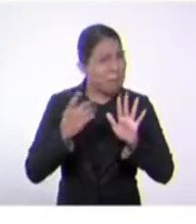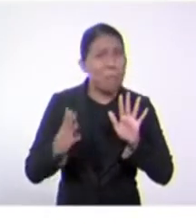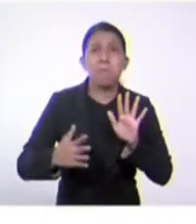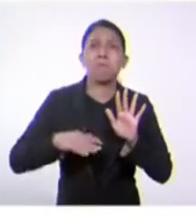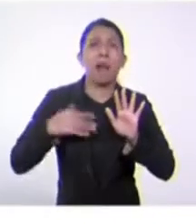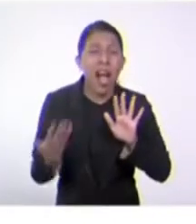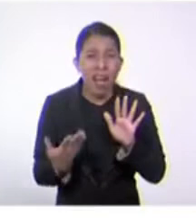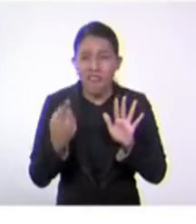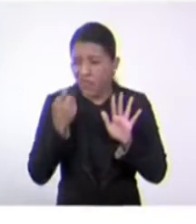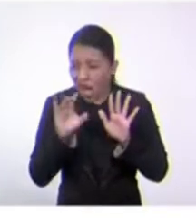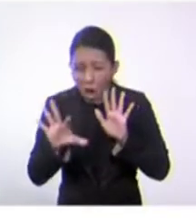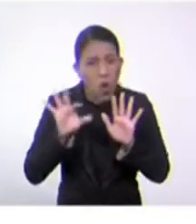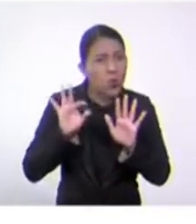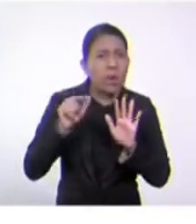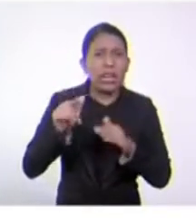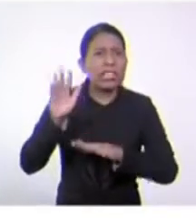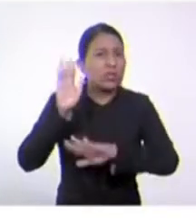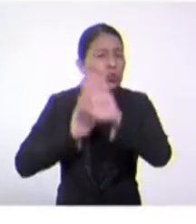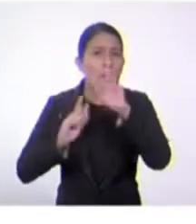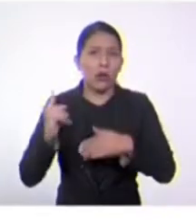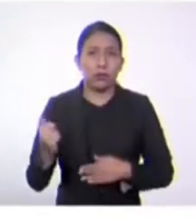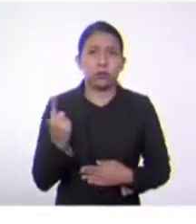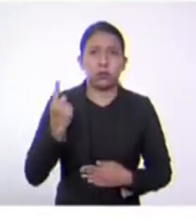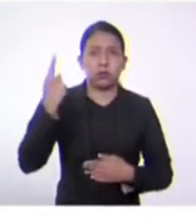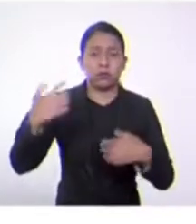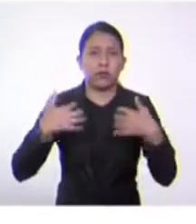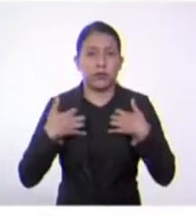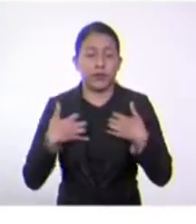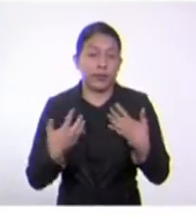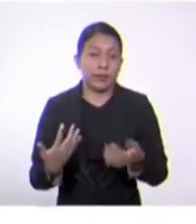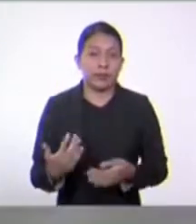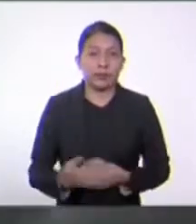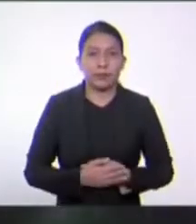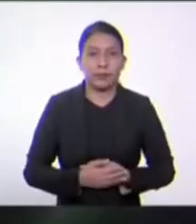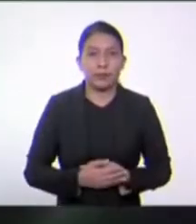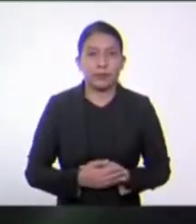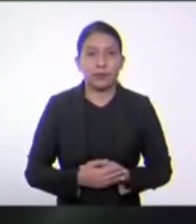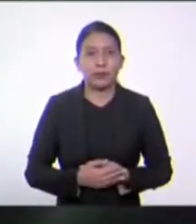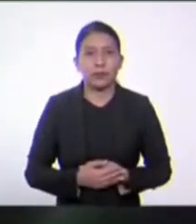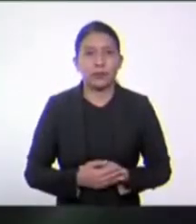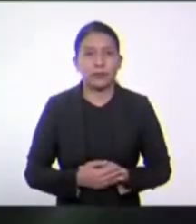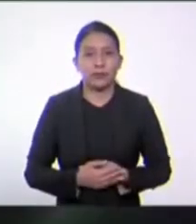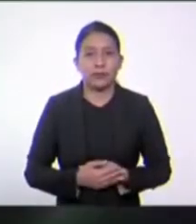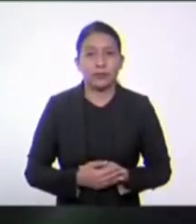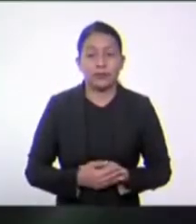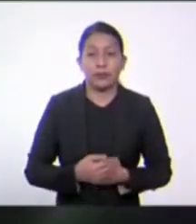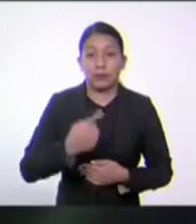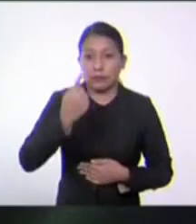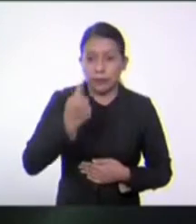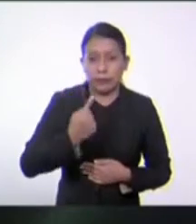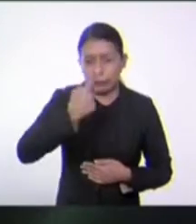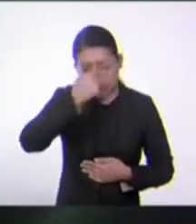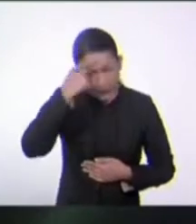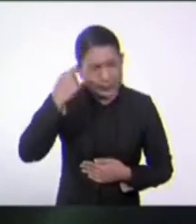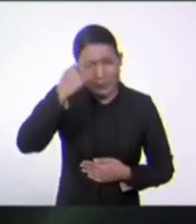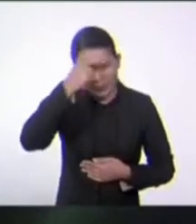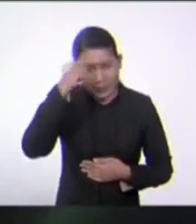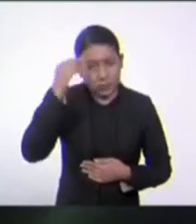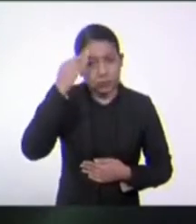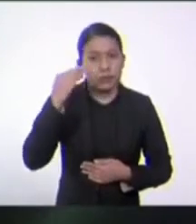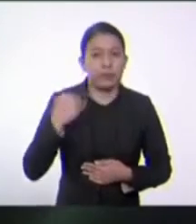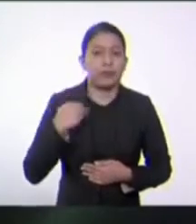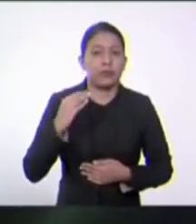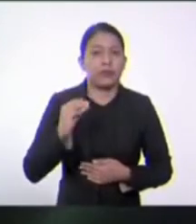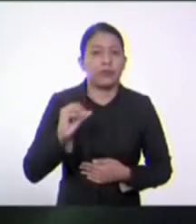la historia evolutiva de la vida o su filogenia. El trabajo más notorio realizado por